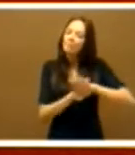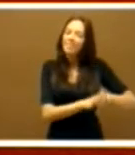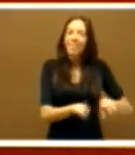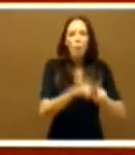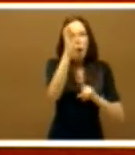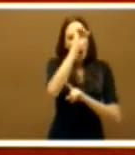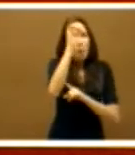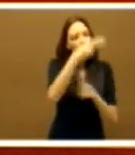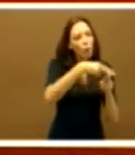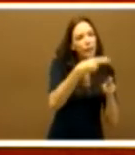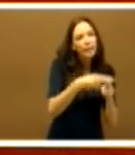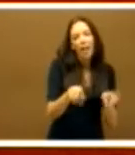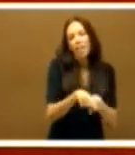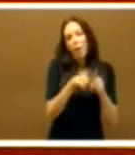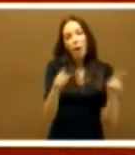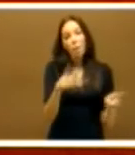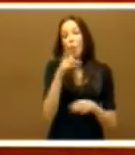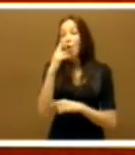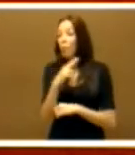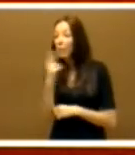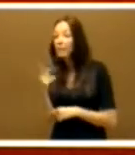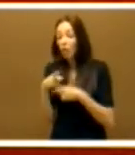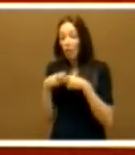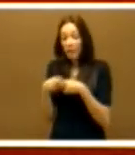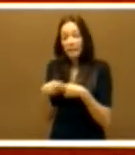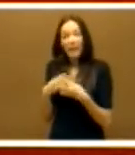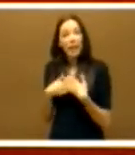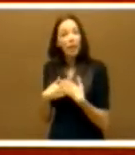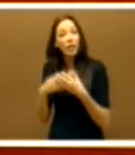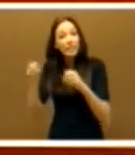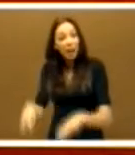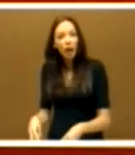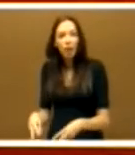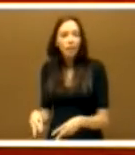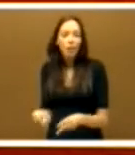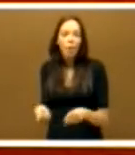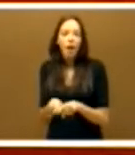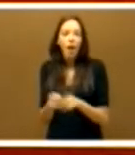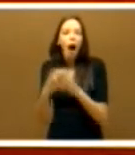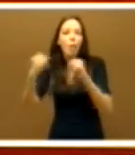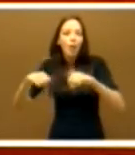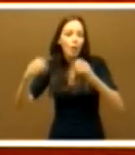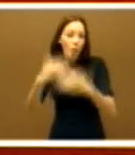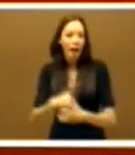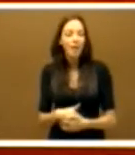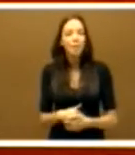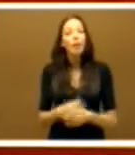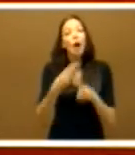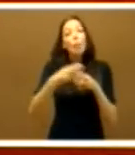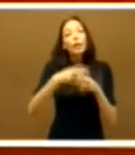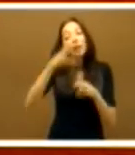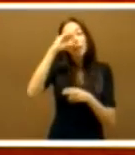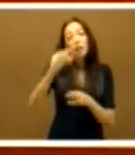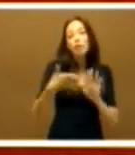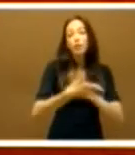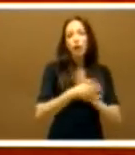ideas porque sin compromiso y generosidad no habrá acercamiento. En política no es inteligente aquel que lo sabe todo.